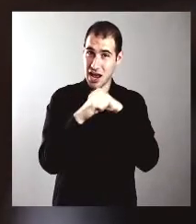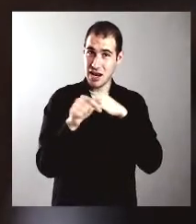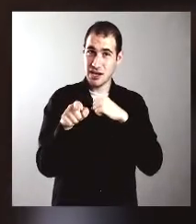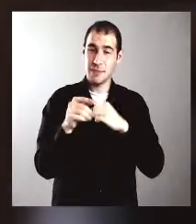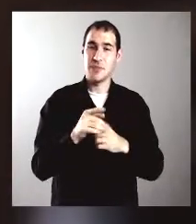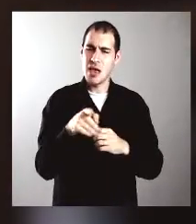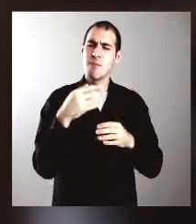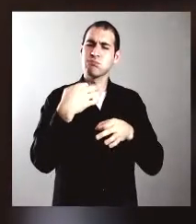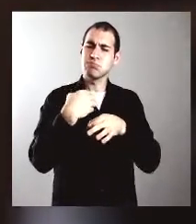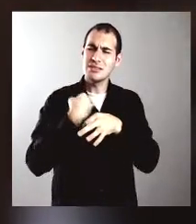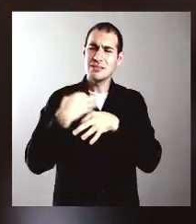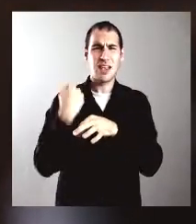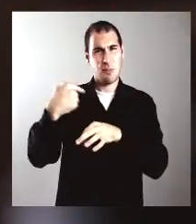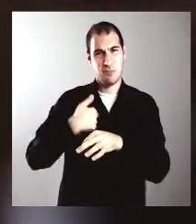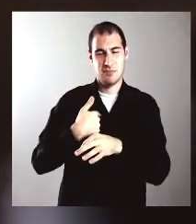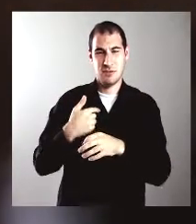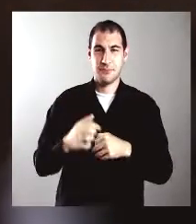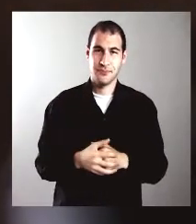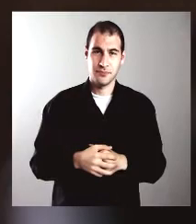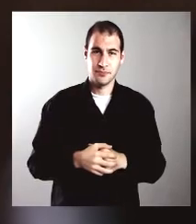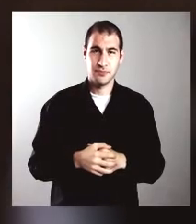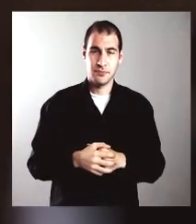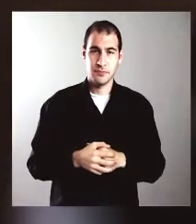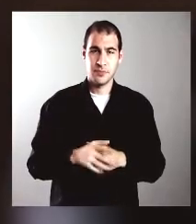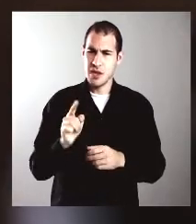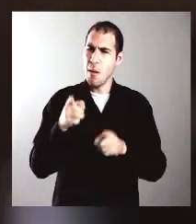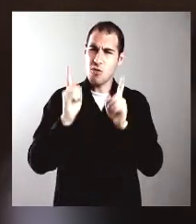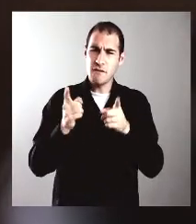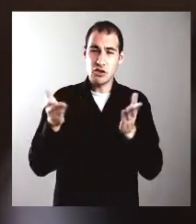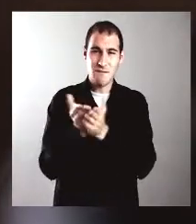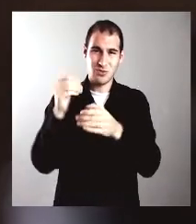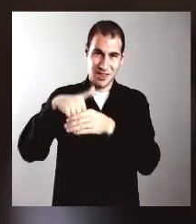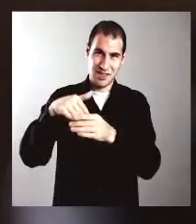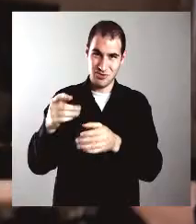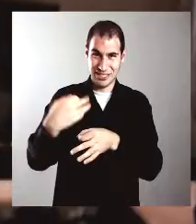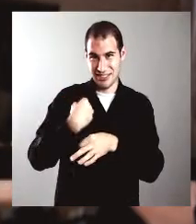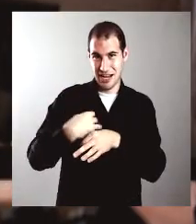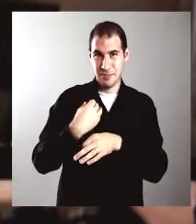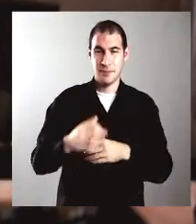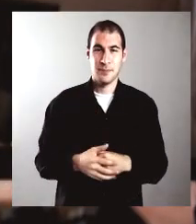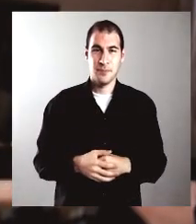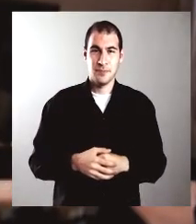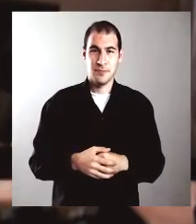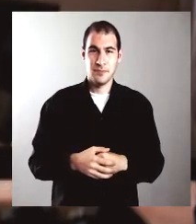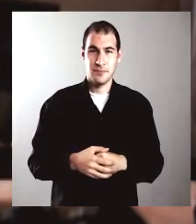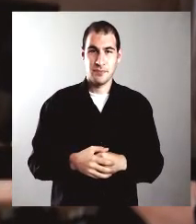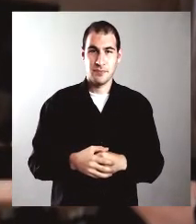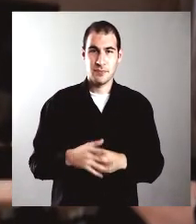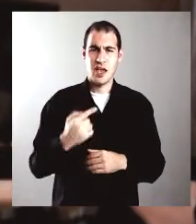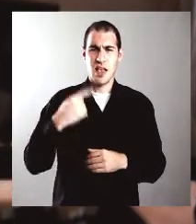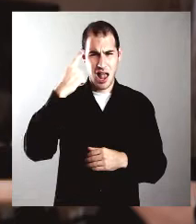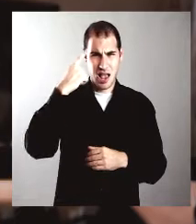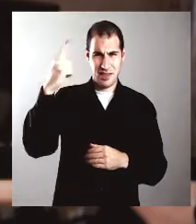que fue mi formadora como profesora en la facultad. Así que, sobre